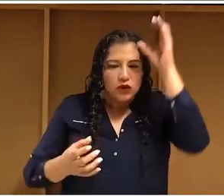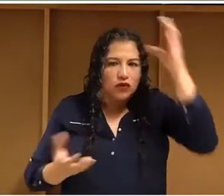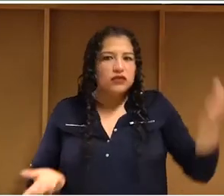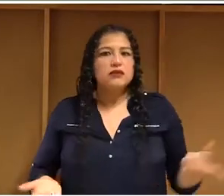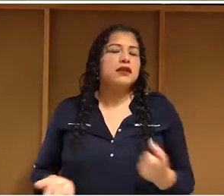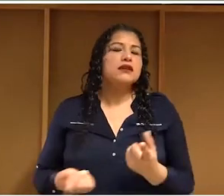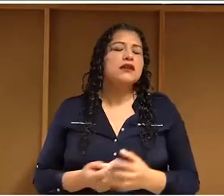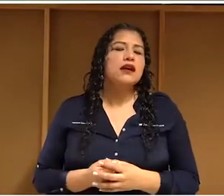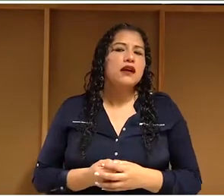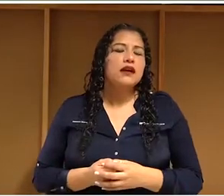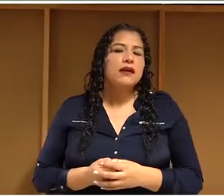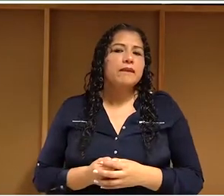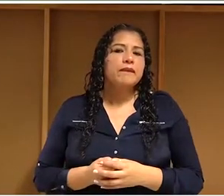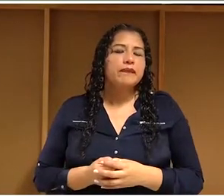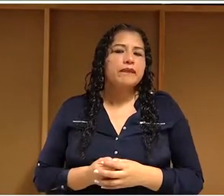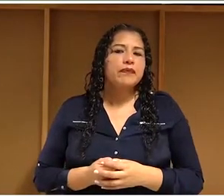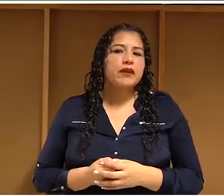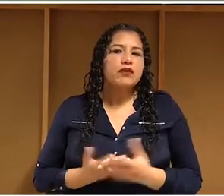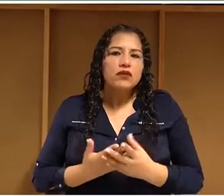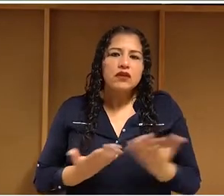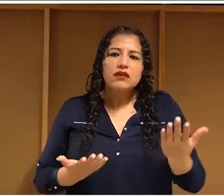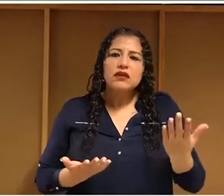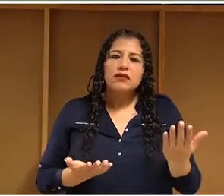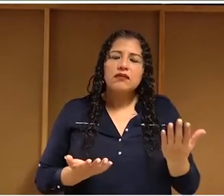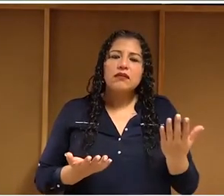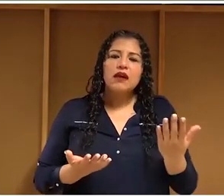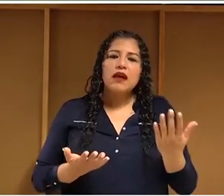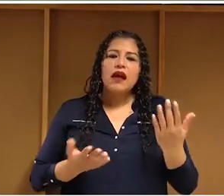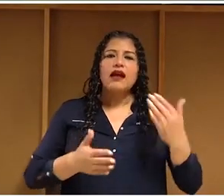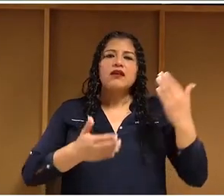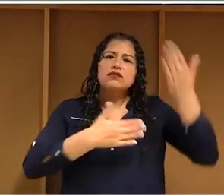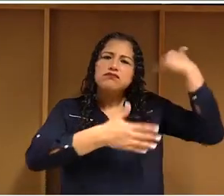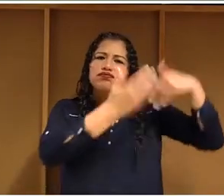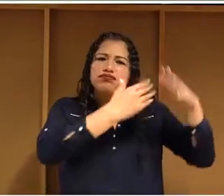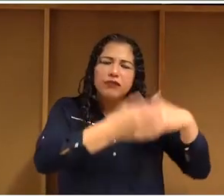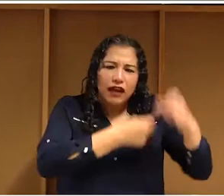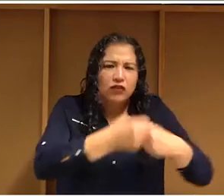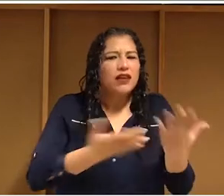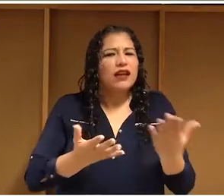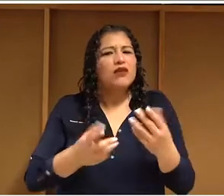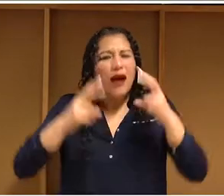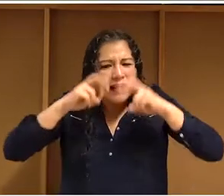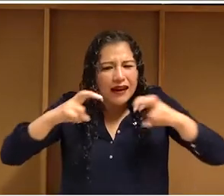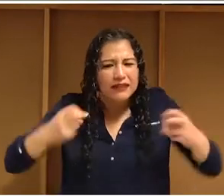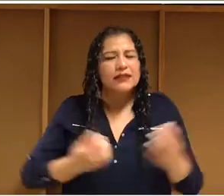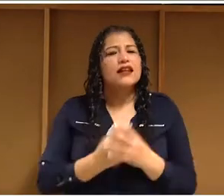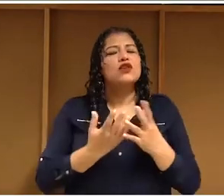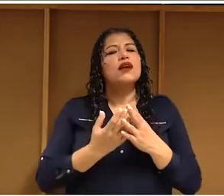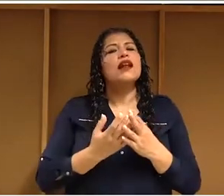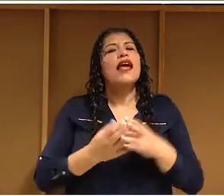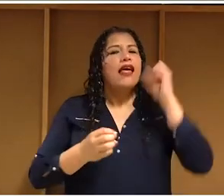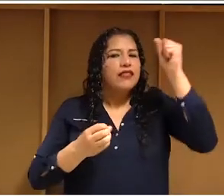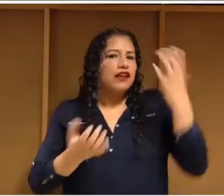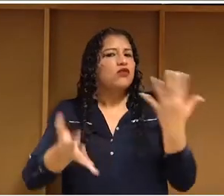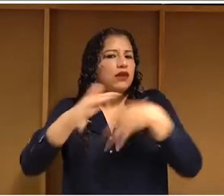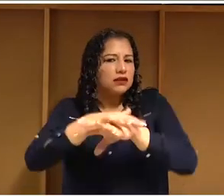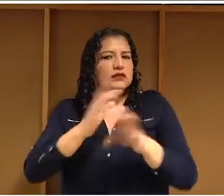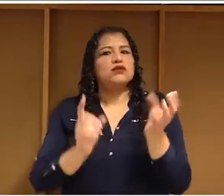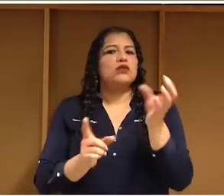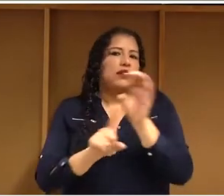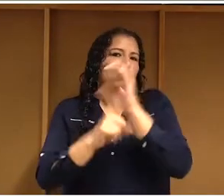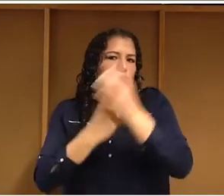en años recientes se ha revisitado, la idea de biblioteca, la idea de acceso a cultura y conocimiento a través de